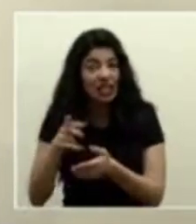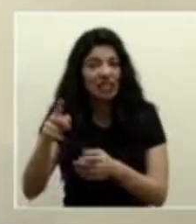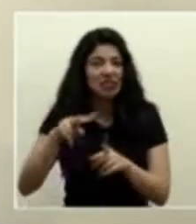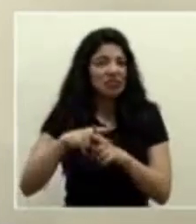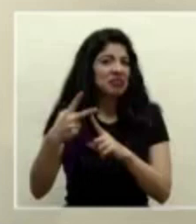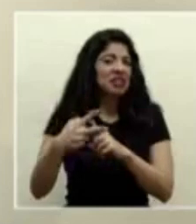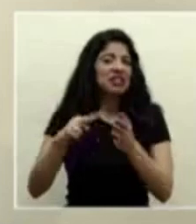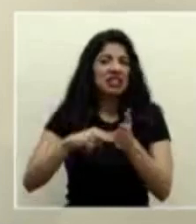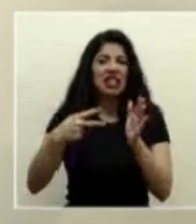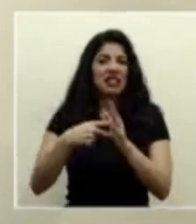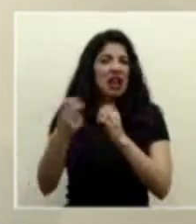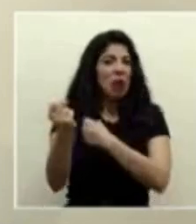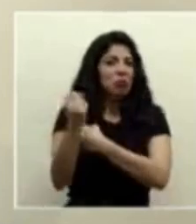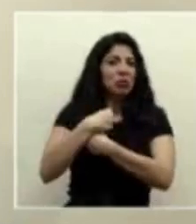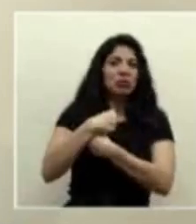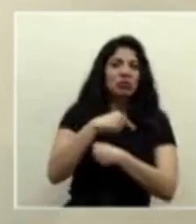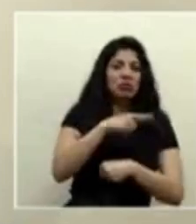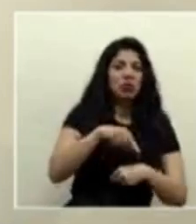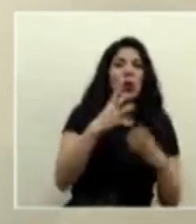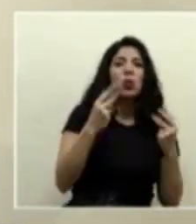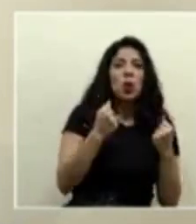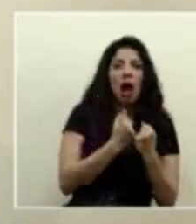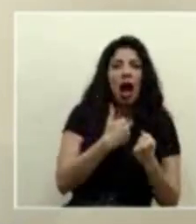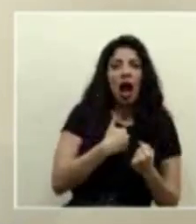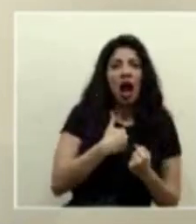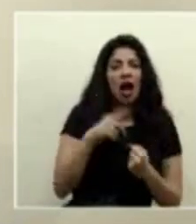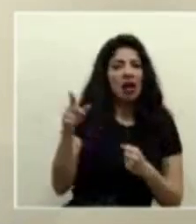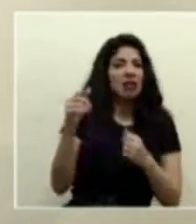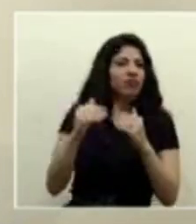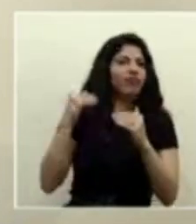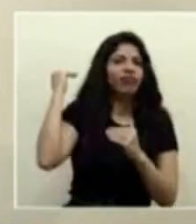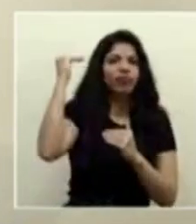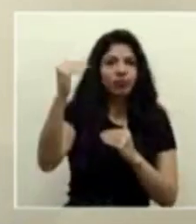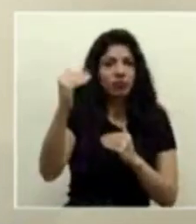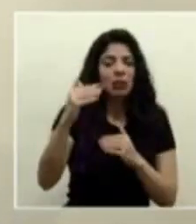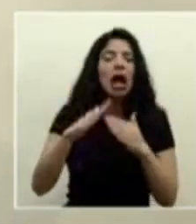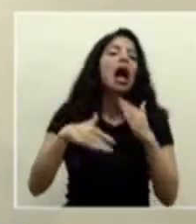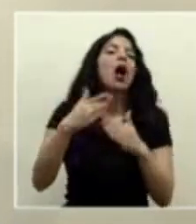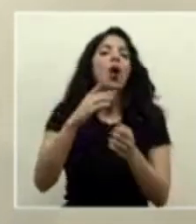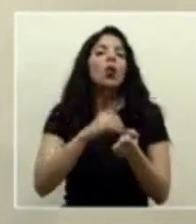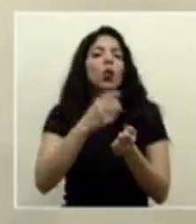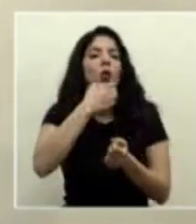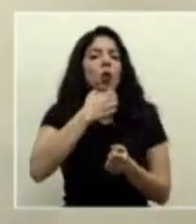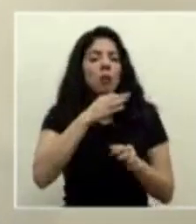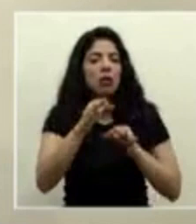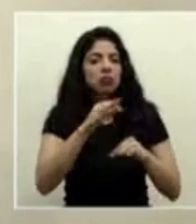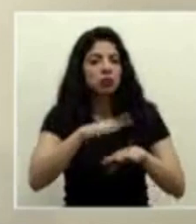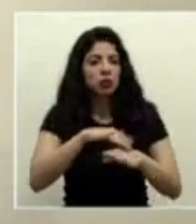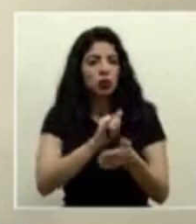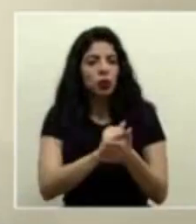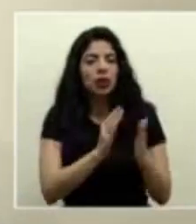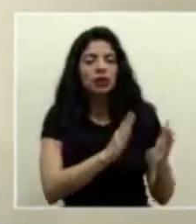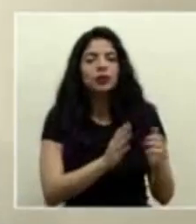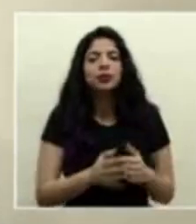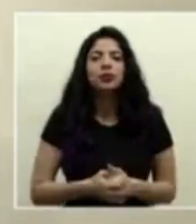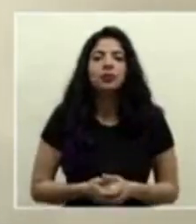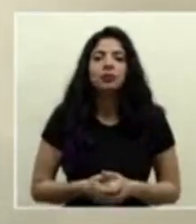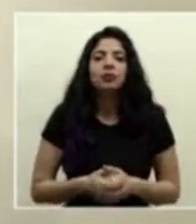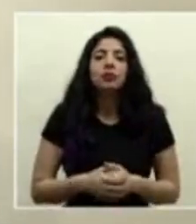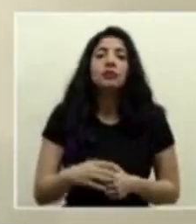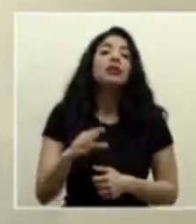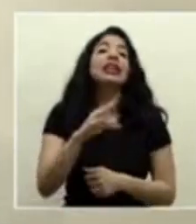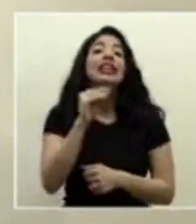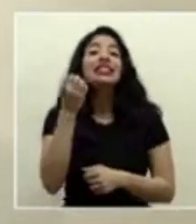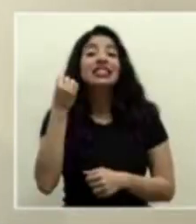la capacidad, bastante sobre la capacidad. El doctor Román Macaya también puede referirse obviamente a esto. Y